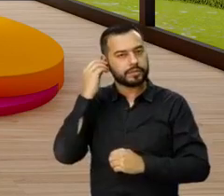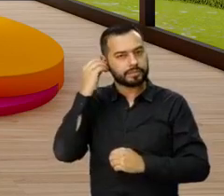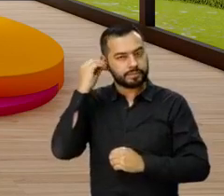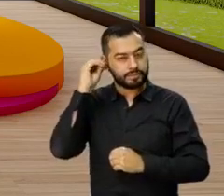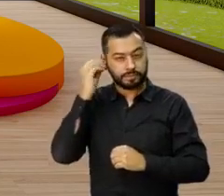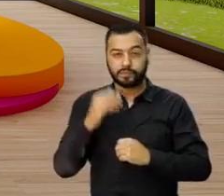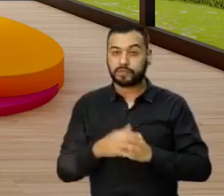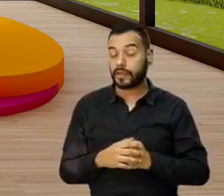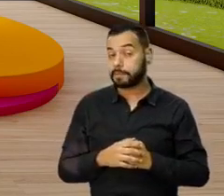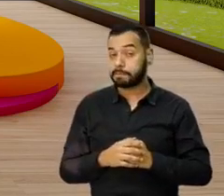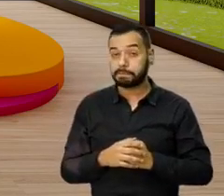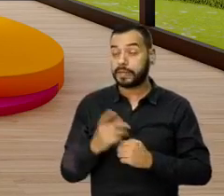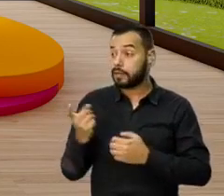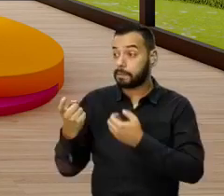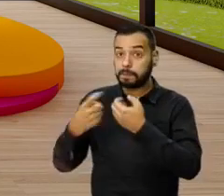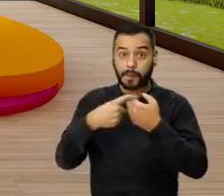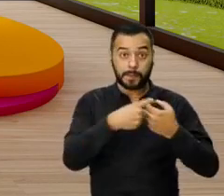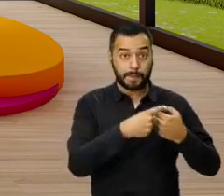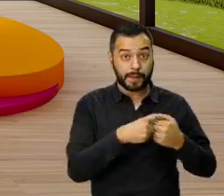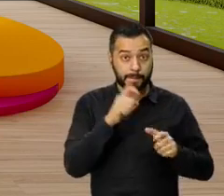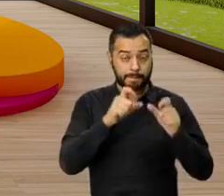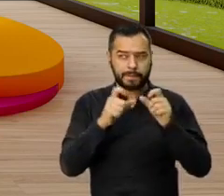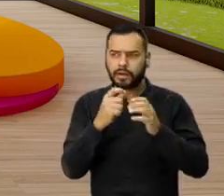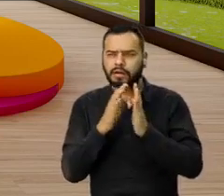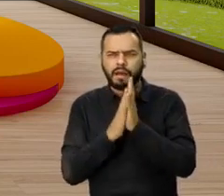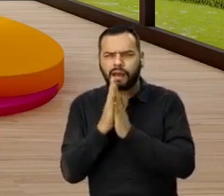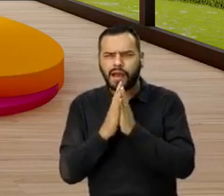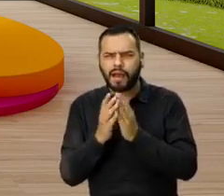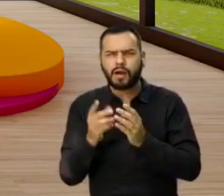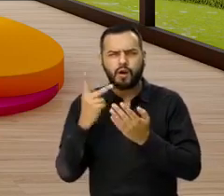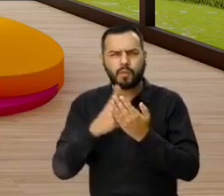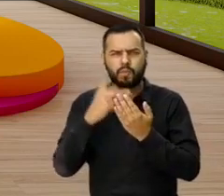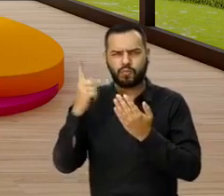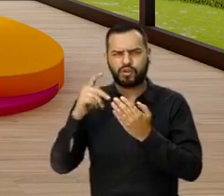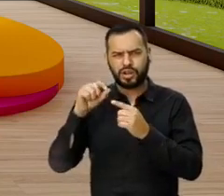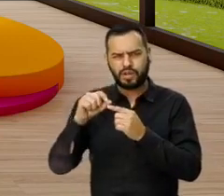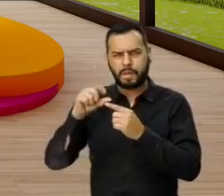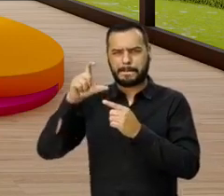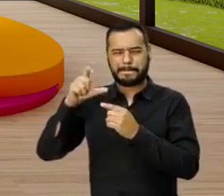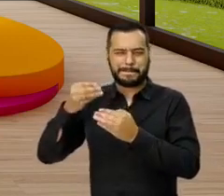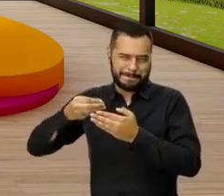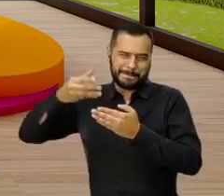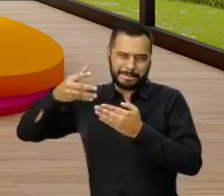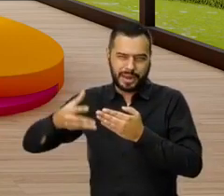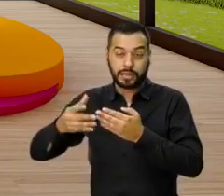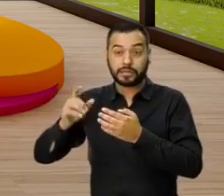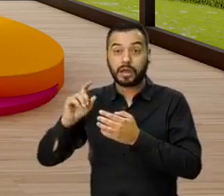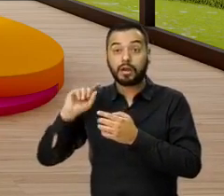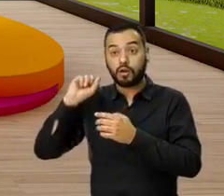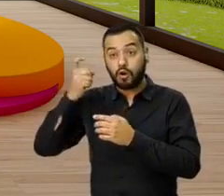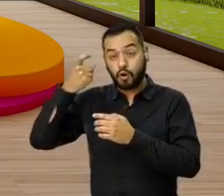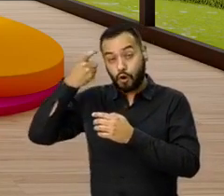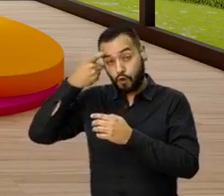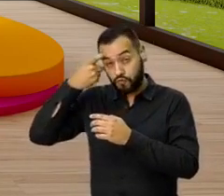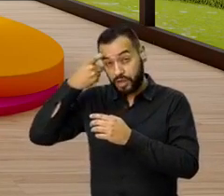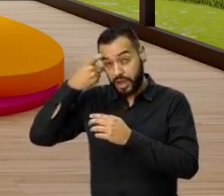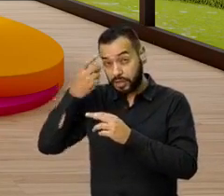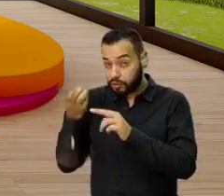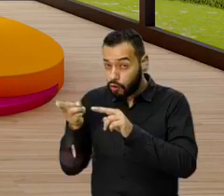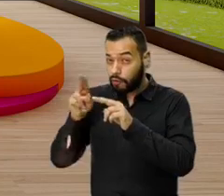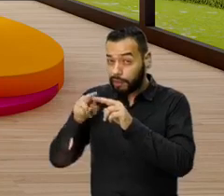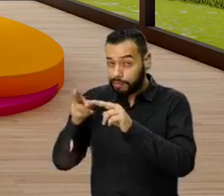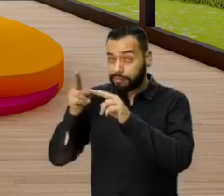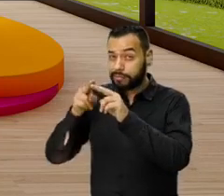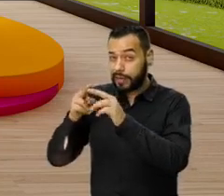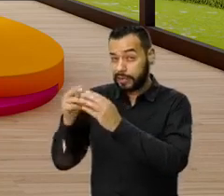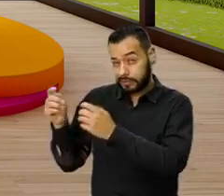Bueno, nuestros seguidores también quieren saber si en los proyectos de mayor rango, Diana, aplica el beneficio a la tasa de interés que otorga el